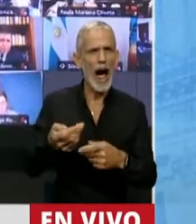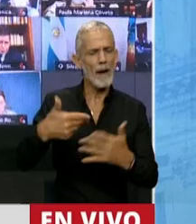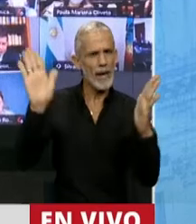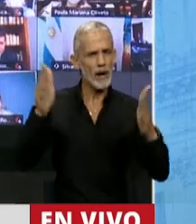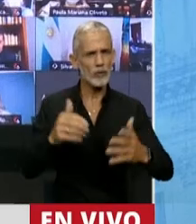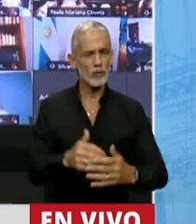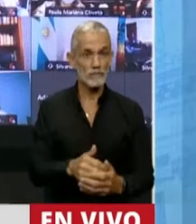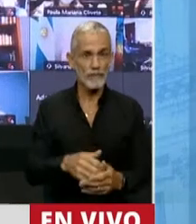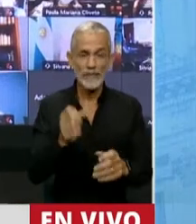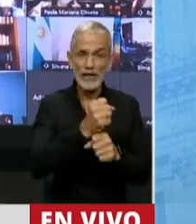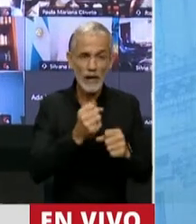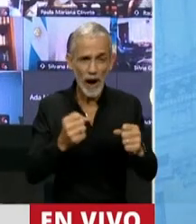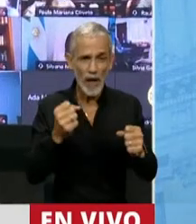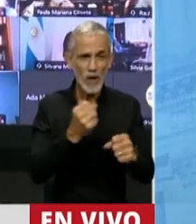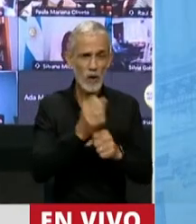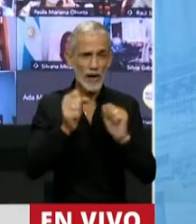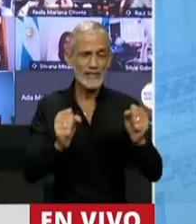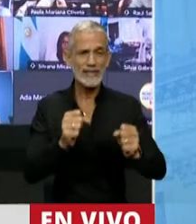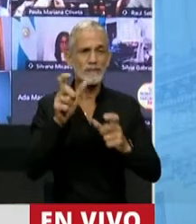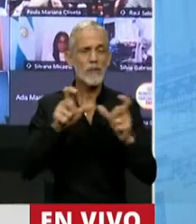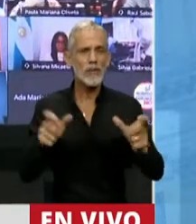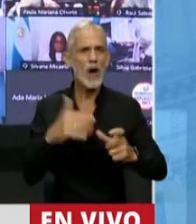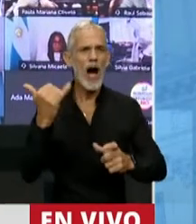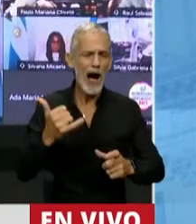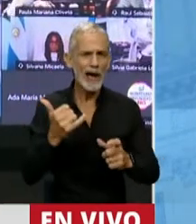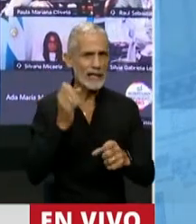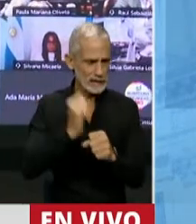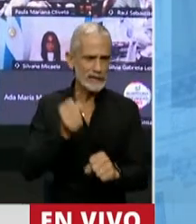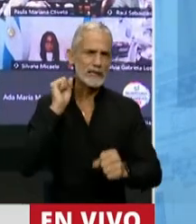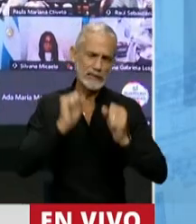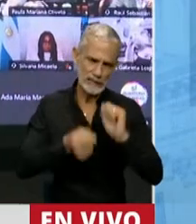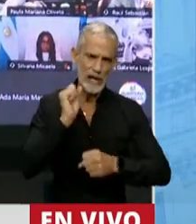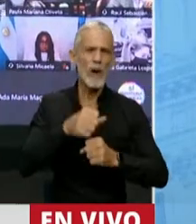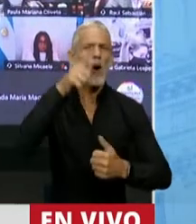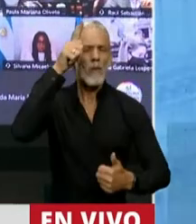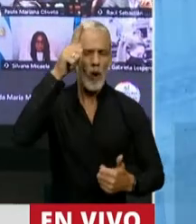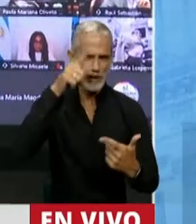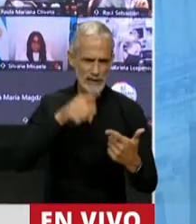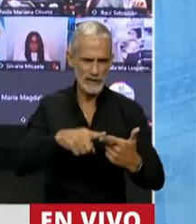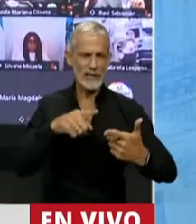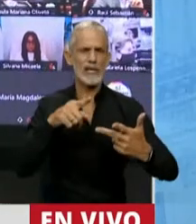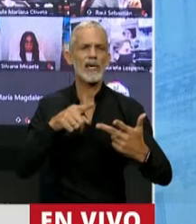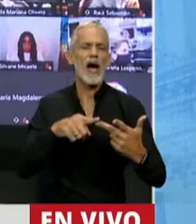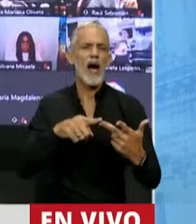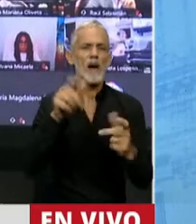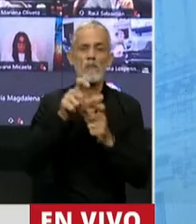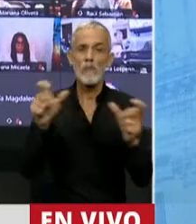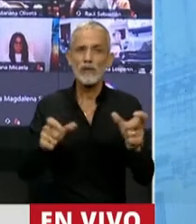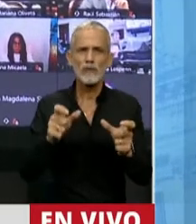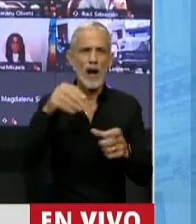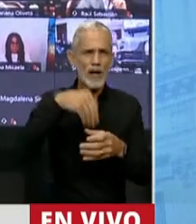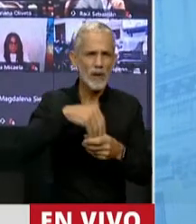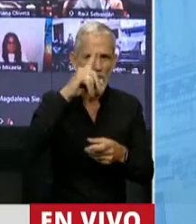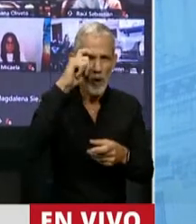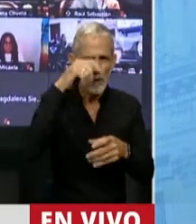mientras los trabajadores esenciales, los que tienen el trabajo más arduo, la policía, los miembros del servicio